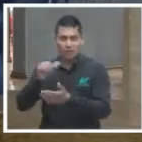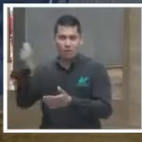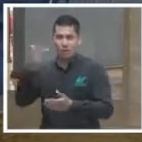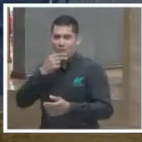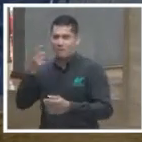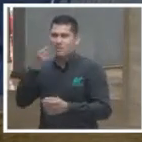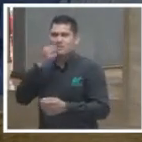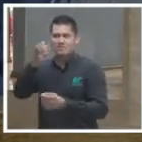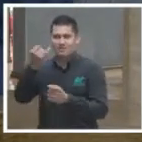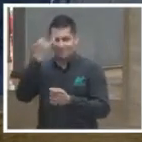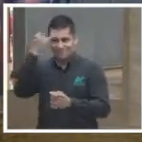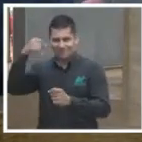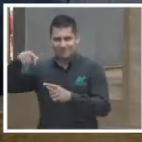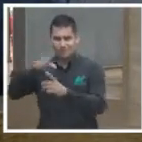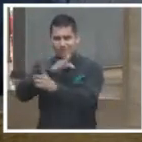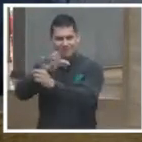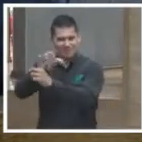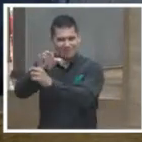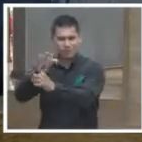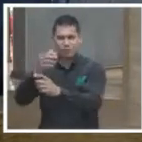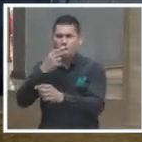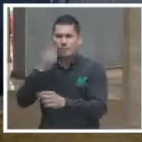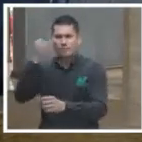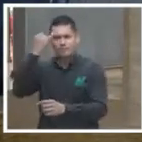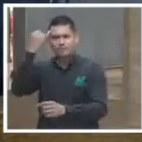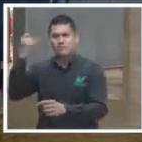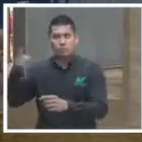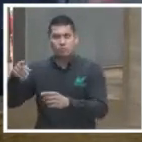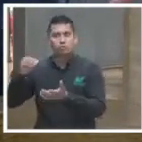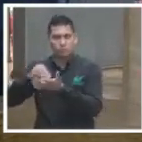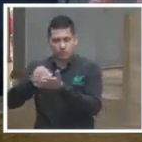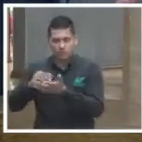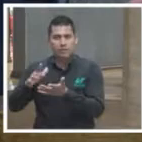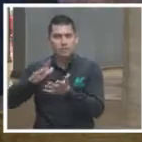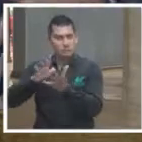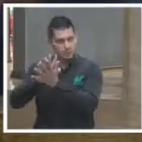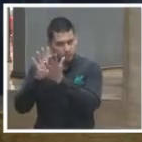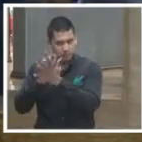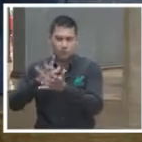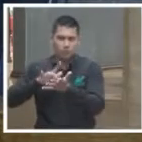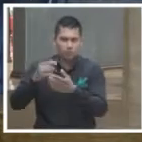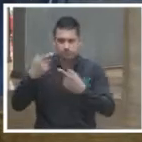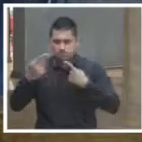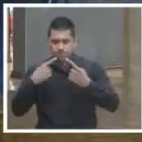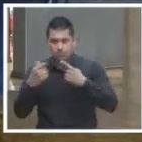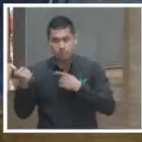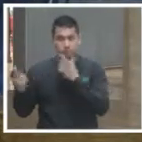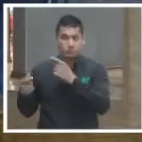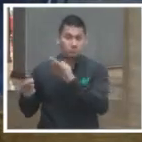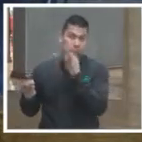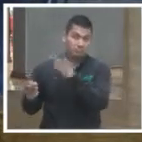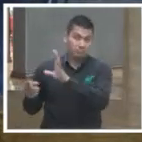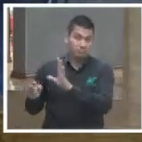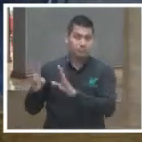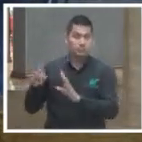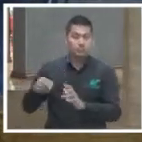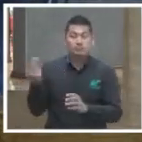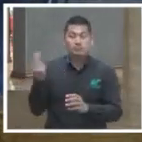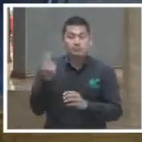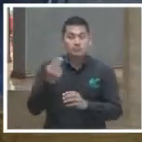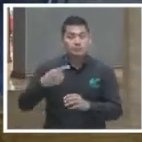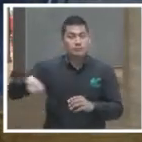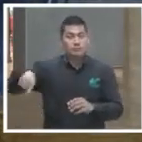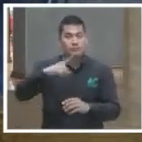medios masivos de comunicación, pero esta es una realidad y los propios medios hoy saben que tienen que transformar totalmente